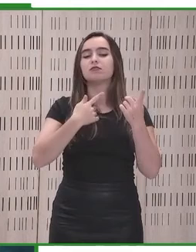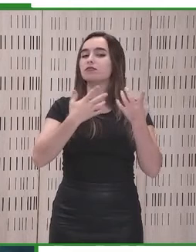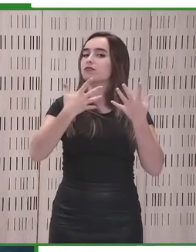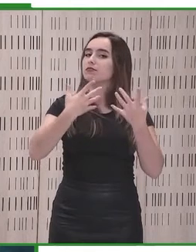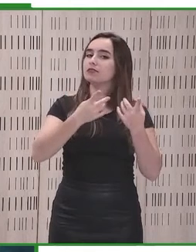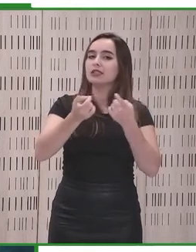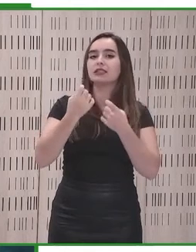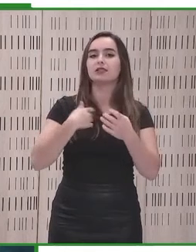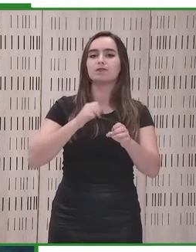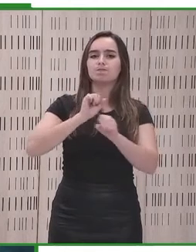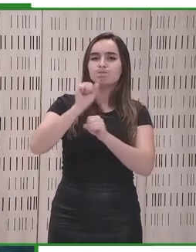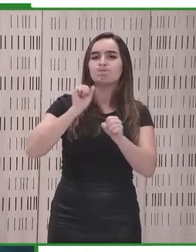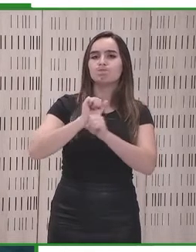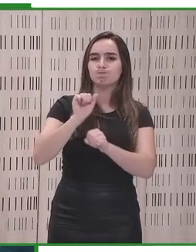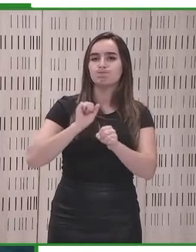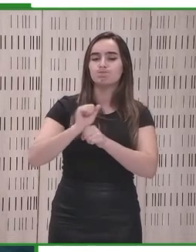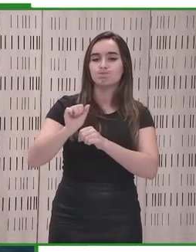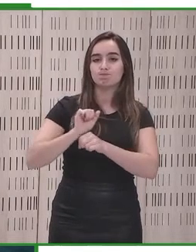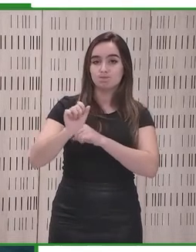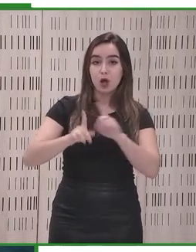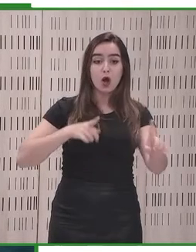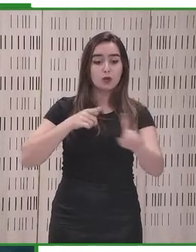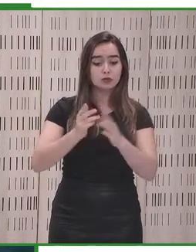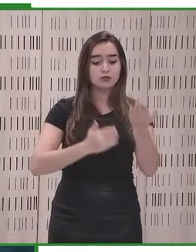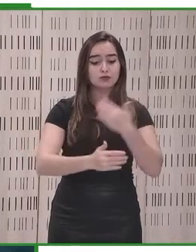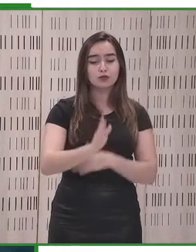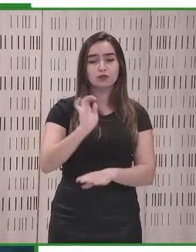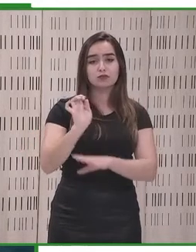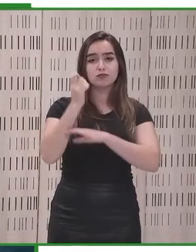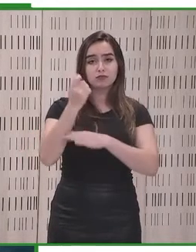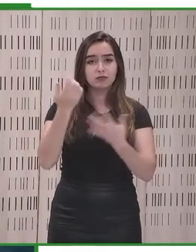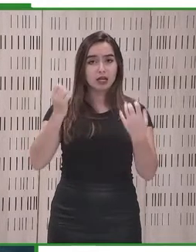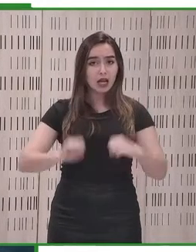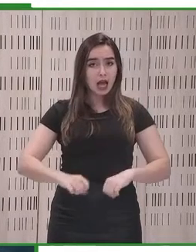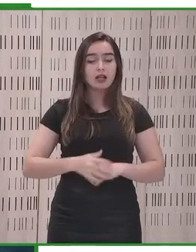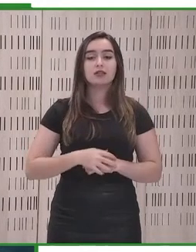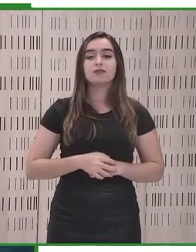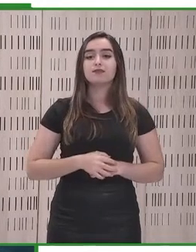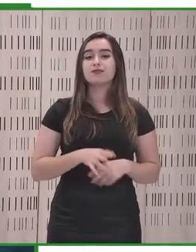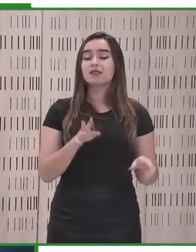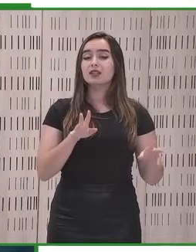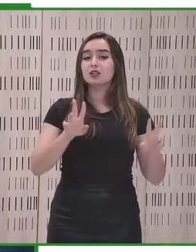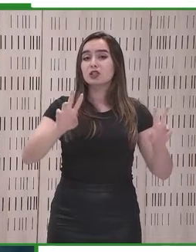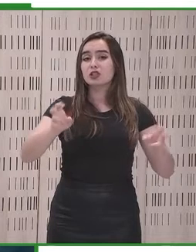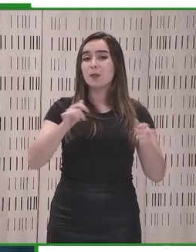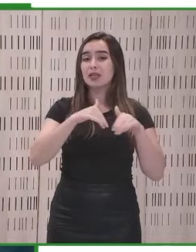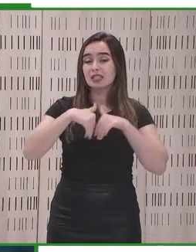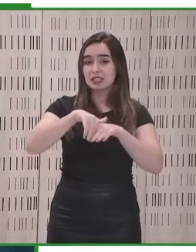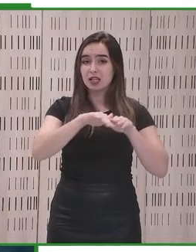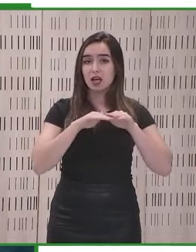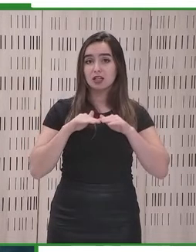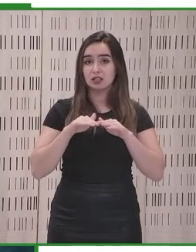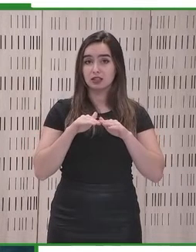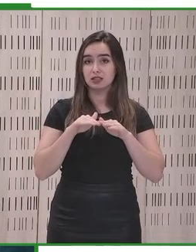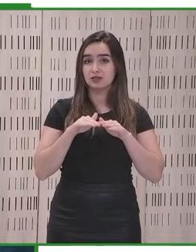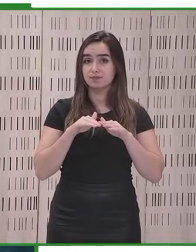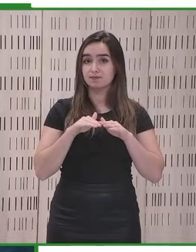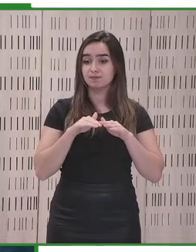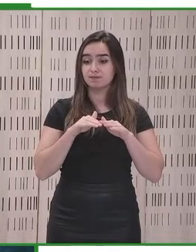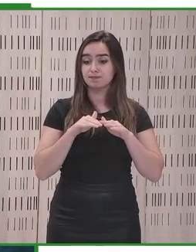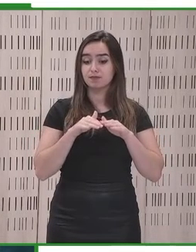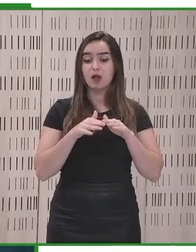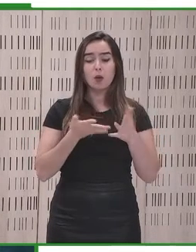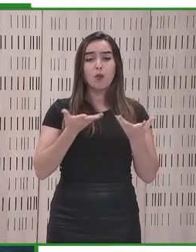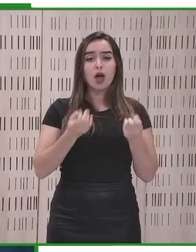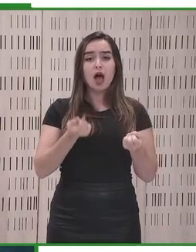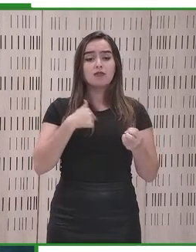en el tema para que esto sea una realidad. Y en cuanto a los estándares, mientras sí que está claro que